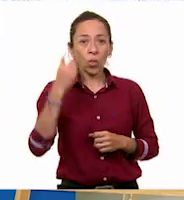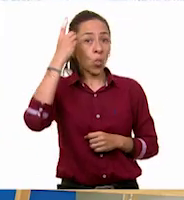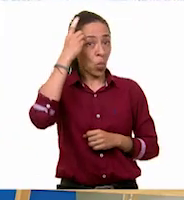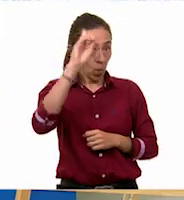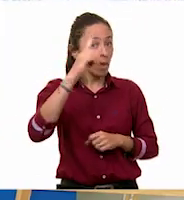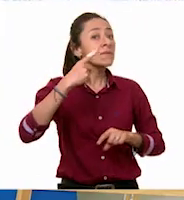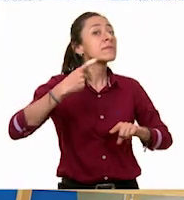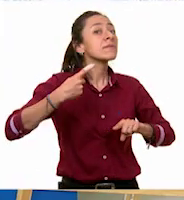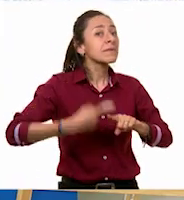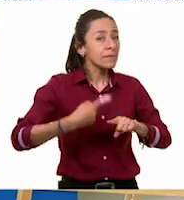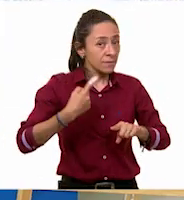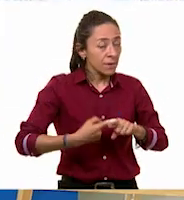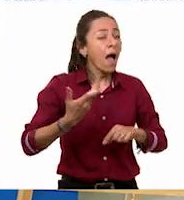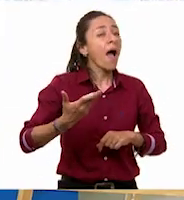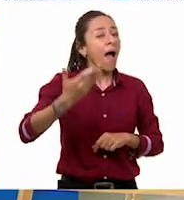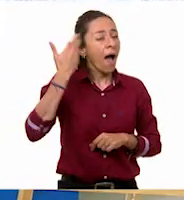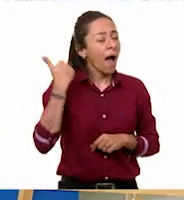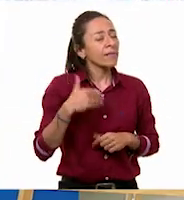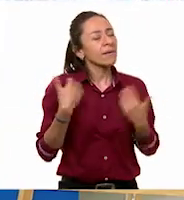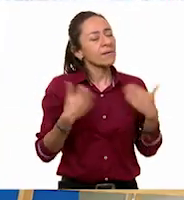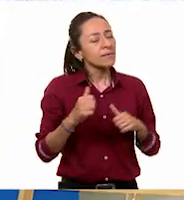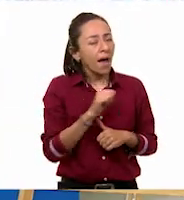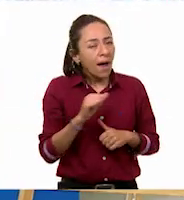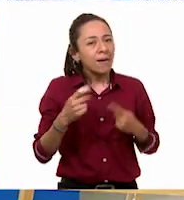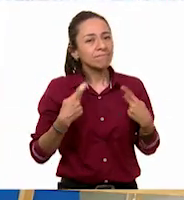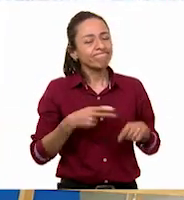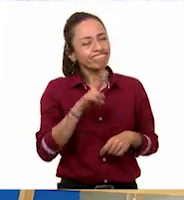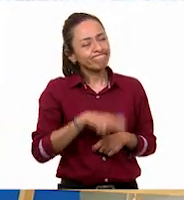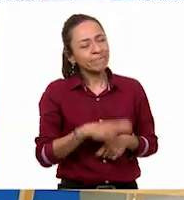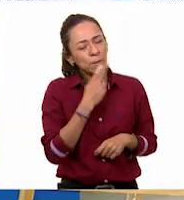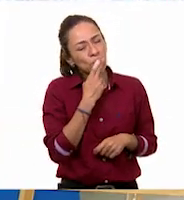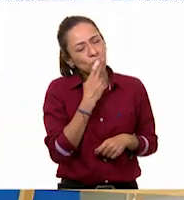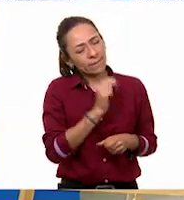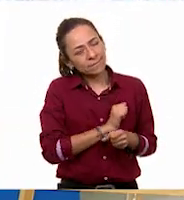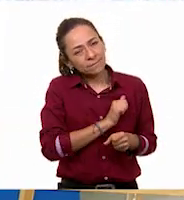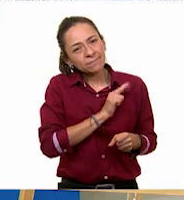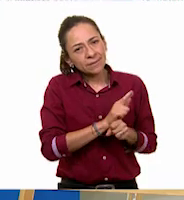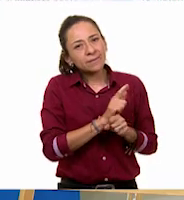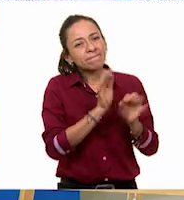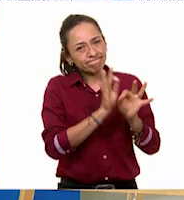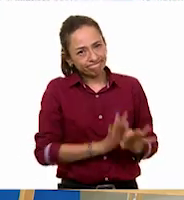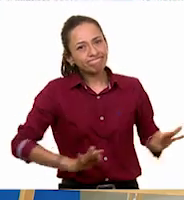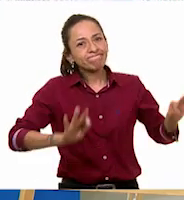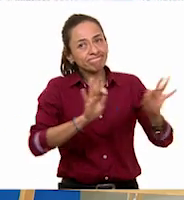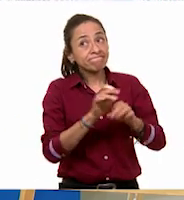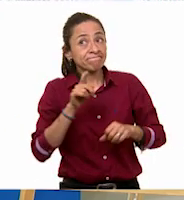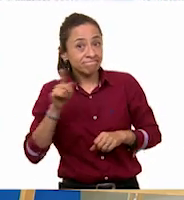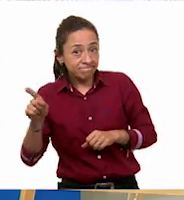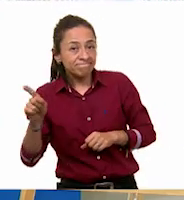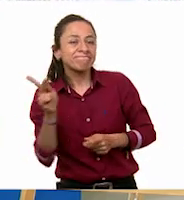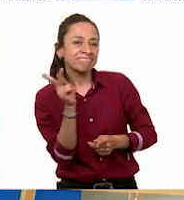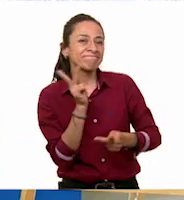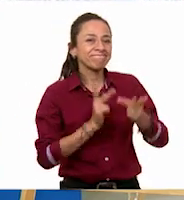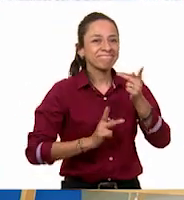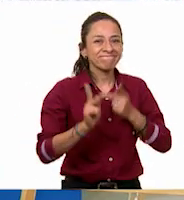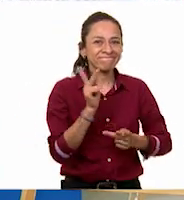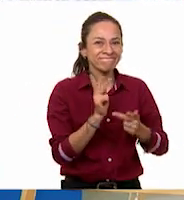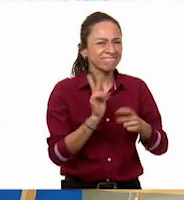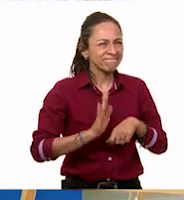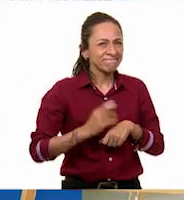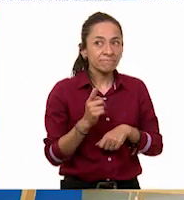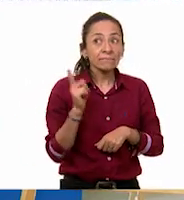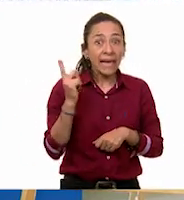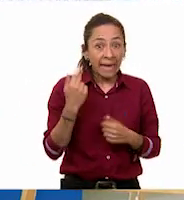muy importante y esa persona nos prestó ese rebozo porque, ¿qué creen? Con ese rebozo le pidieron